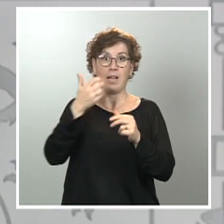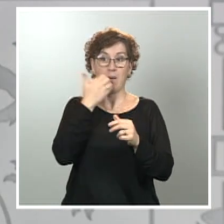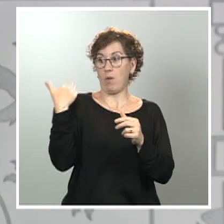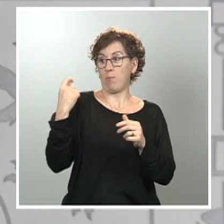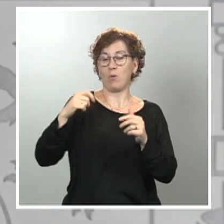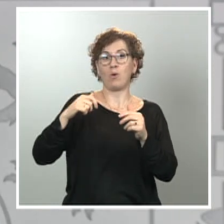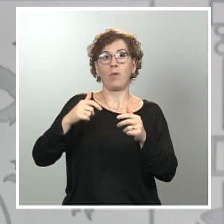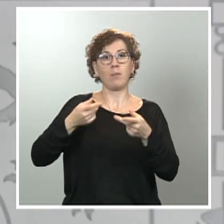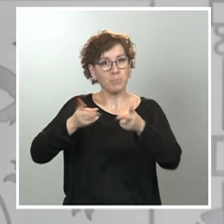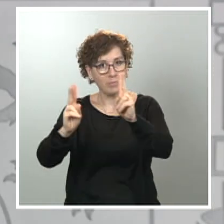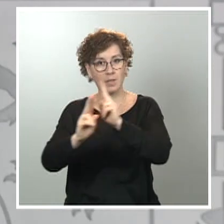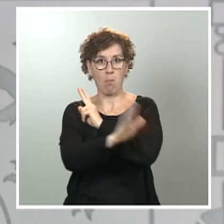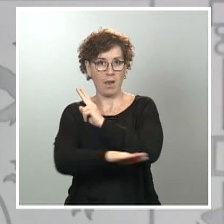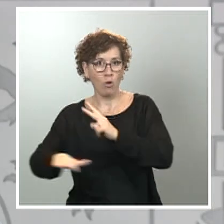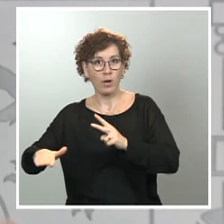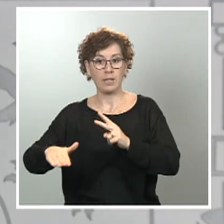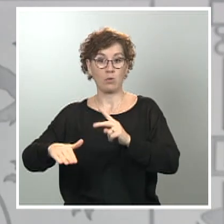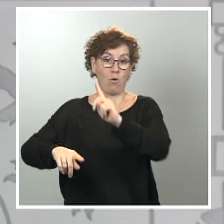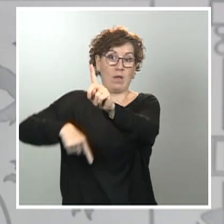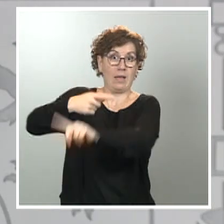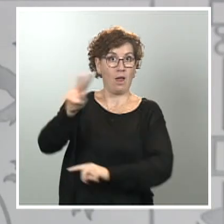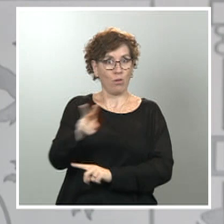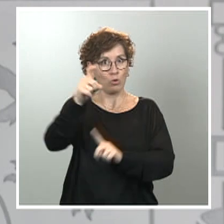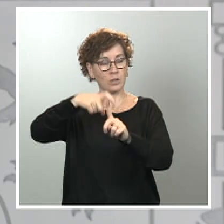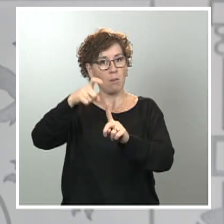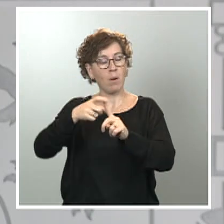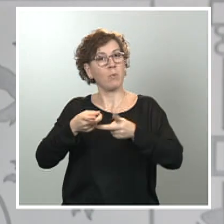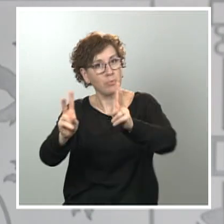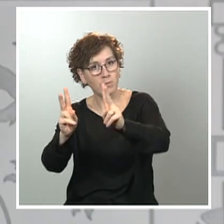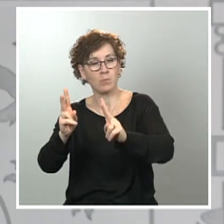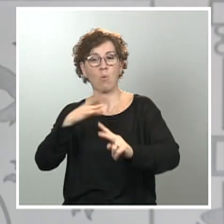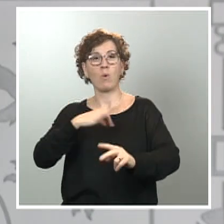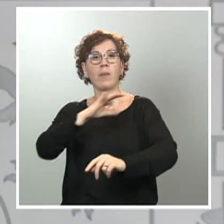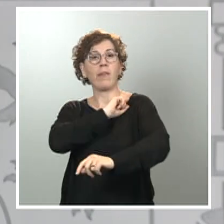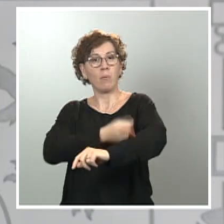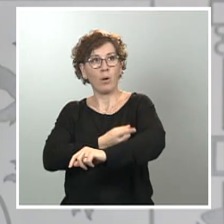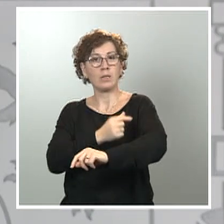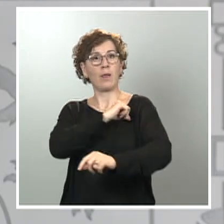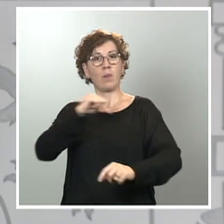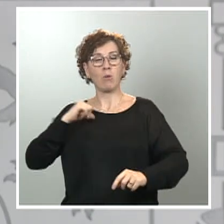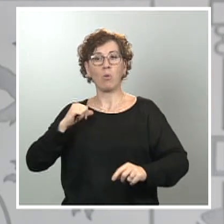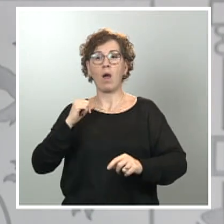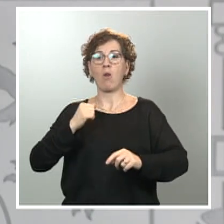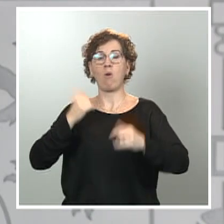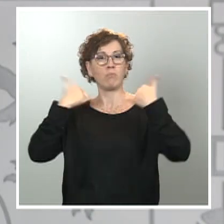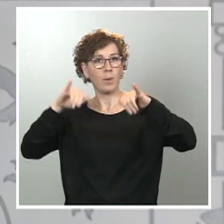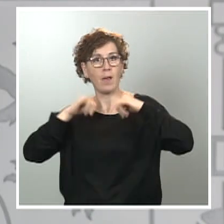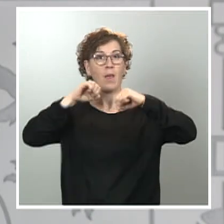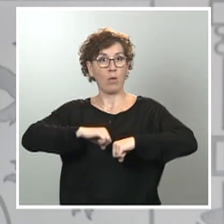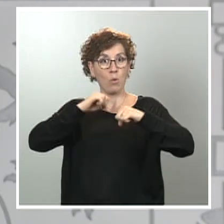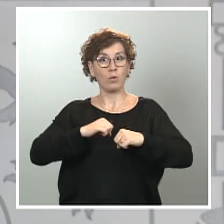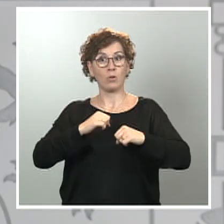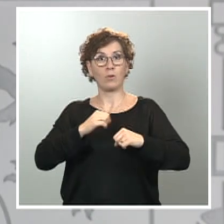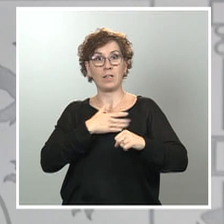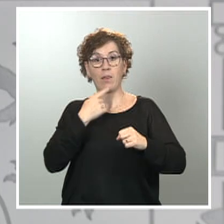proyectada para el próximo 2 de mayo de salidas y ejercicios individuales de los adultos, se abrirán pequeños resquicios